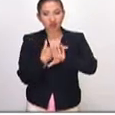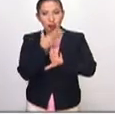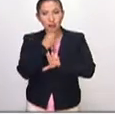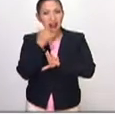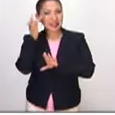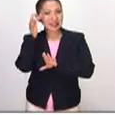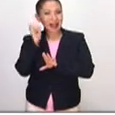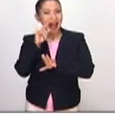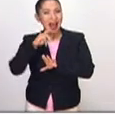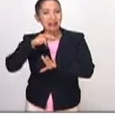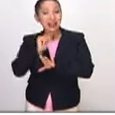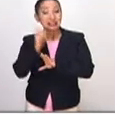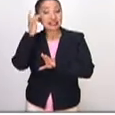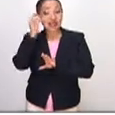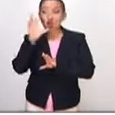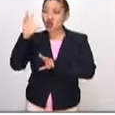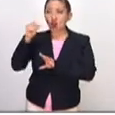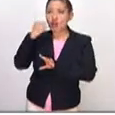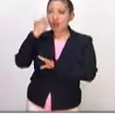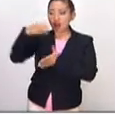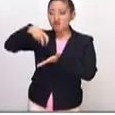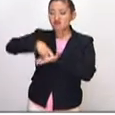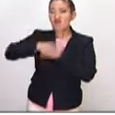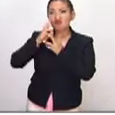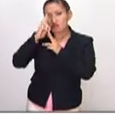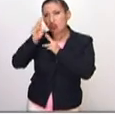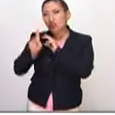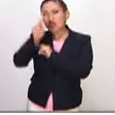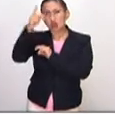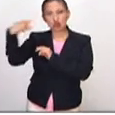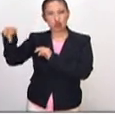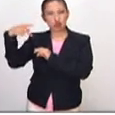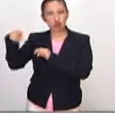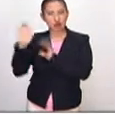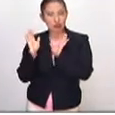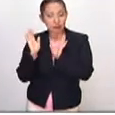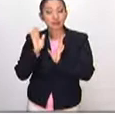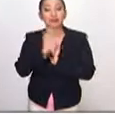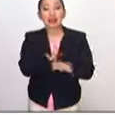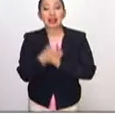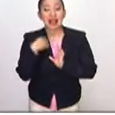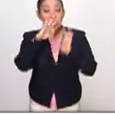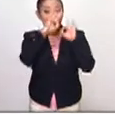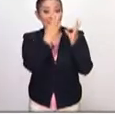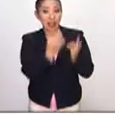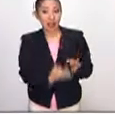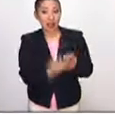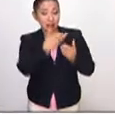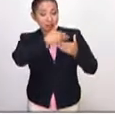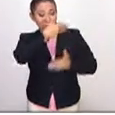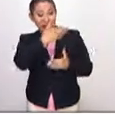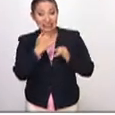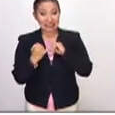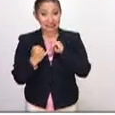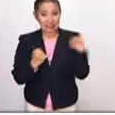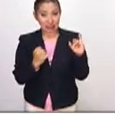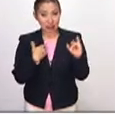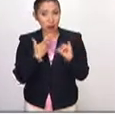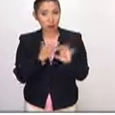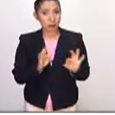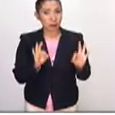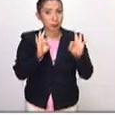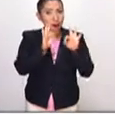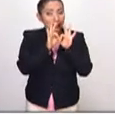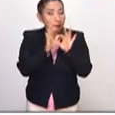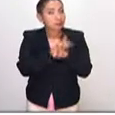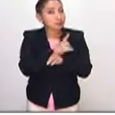que el santo se negara a adorar a los ídolos paganos. La figura de la plañidera en el extremo izquierdo es muy significativa porque